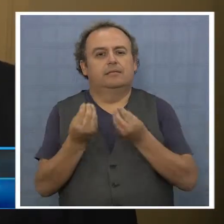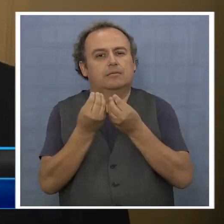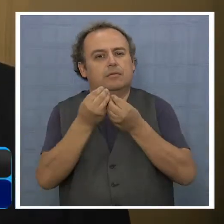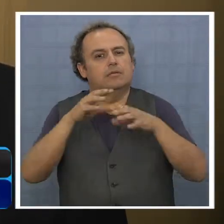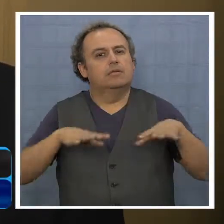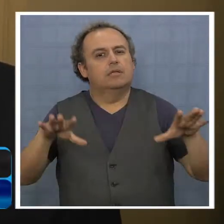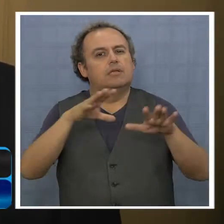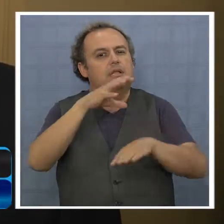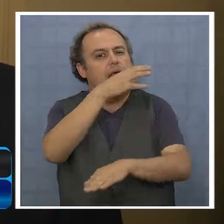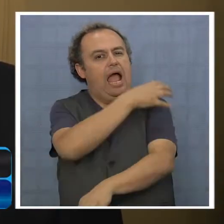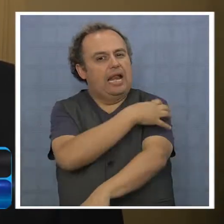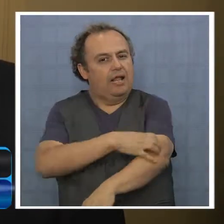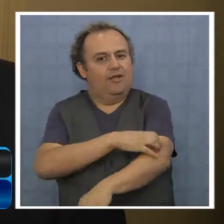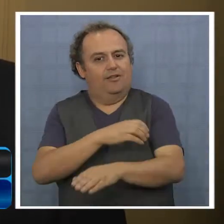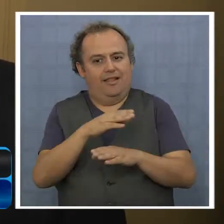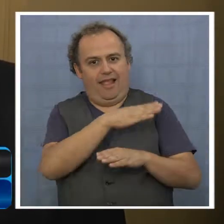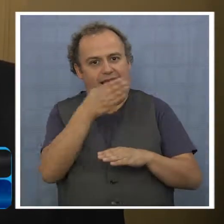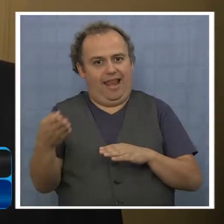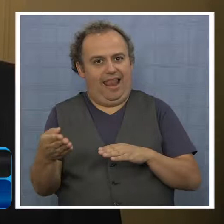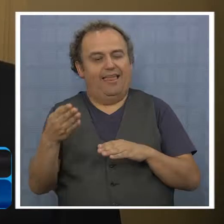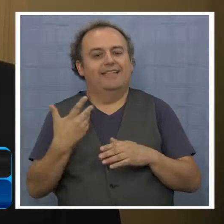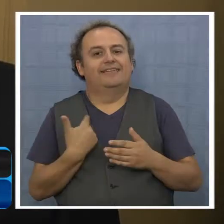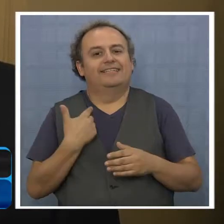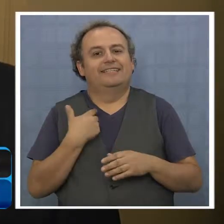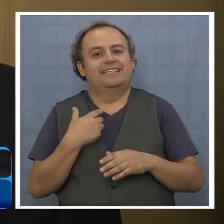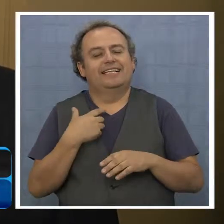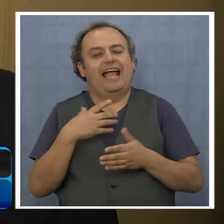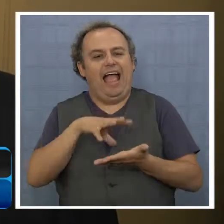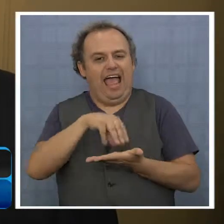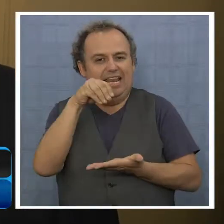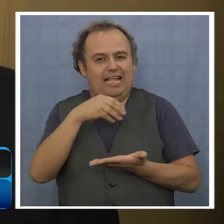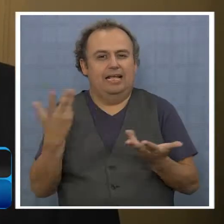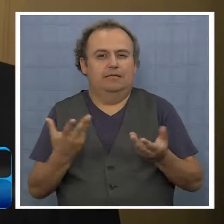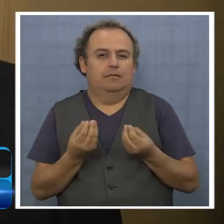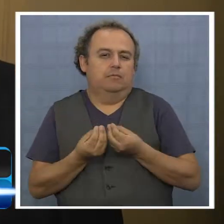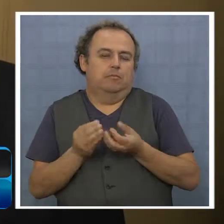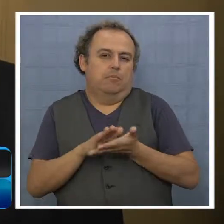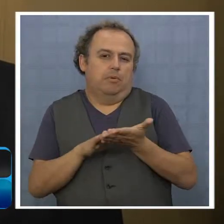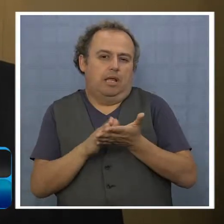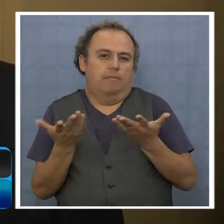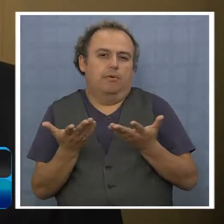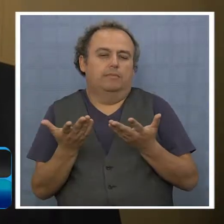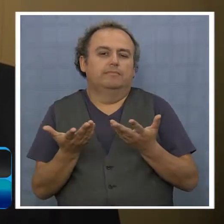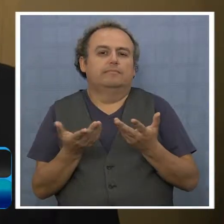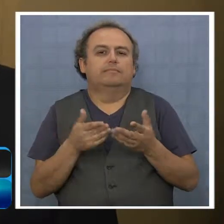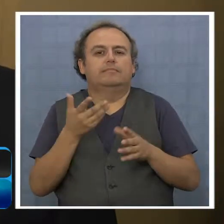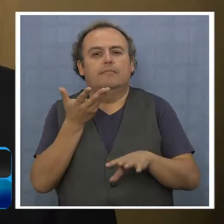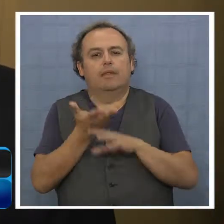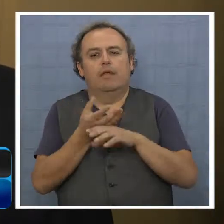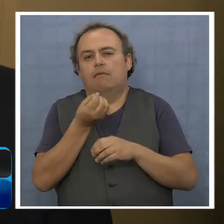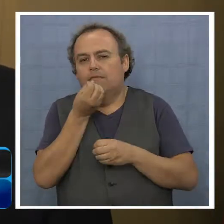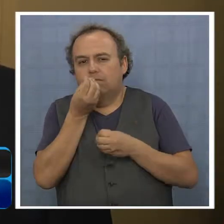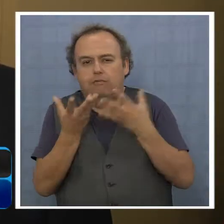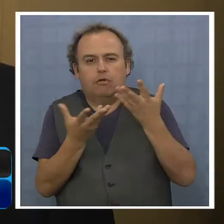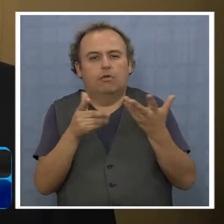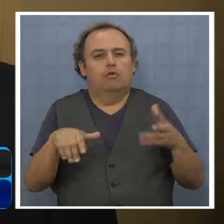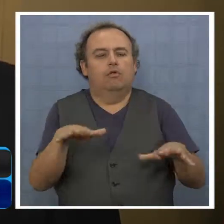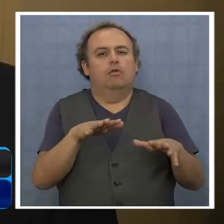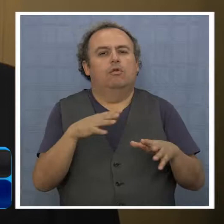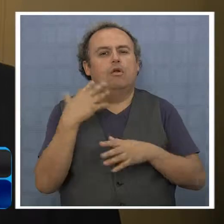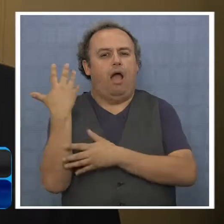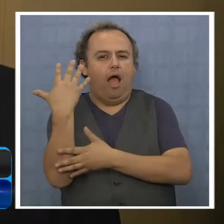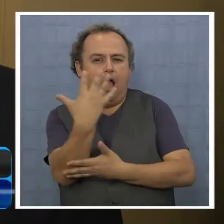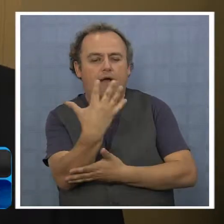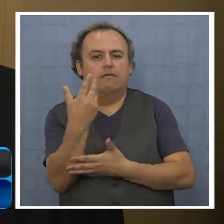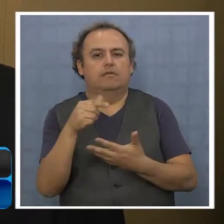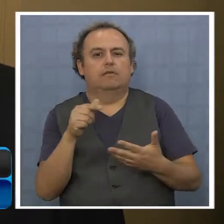hay en esta región y en la región vecina y especies, como hablábamos, varias especies simultáneamente que son la parte